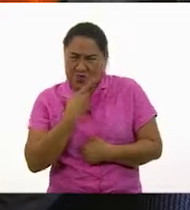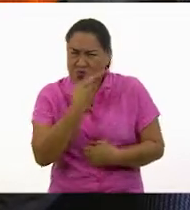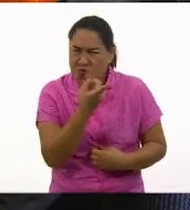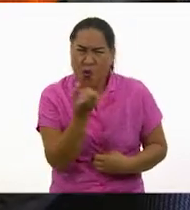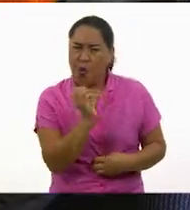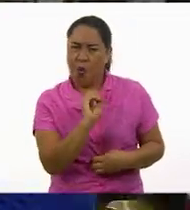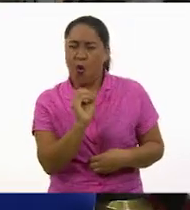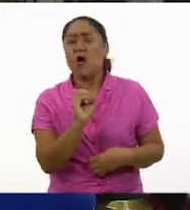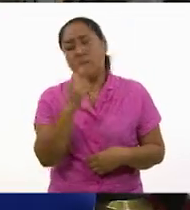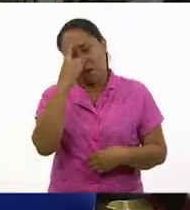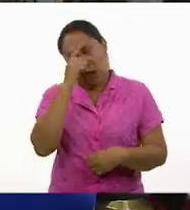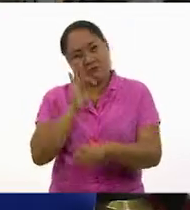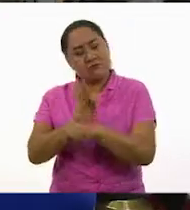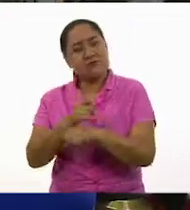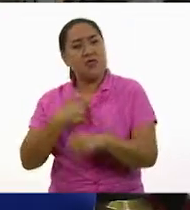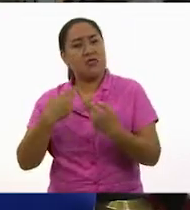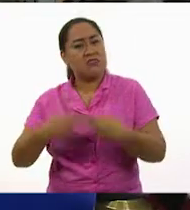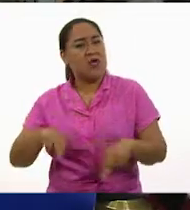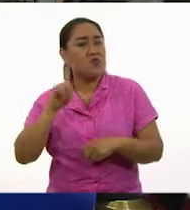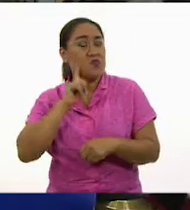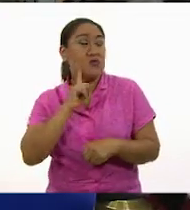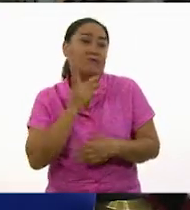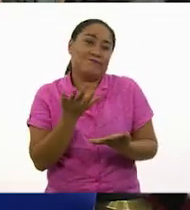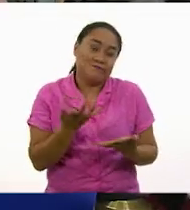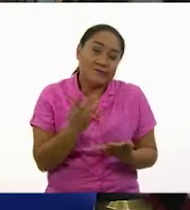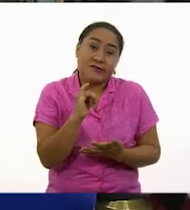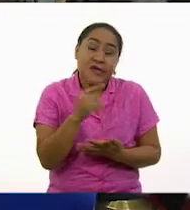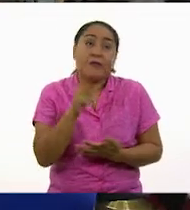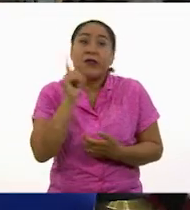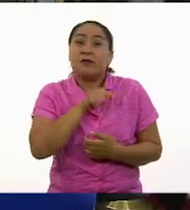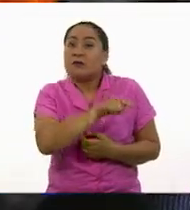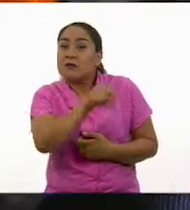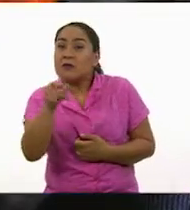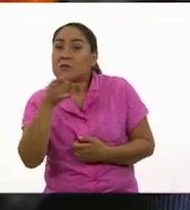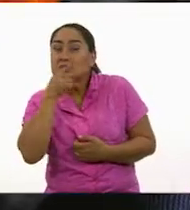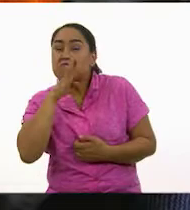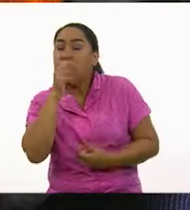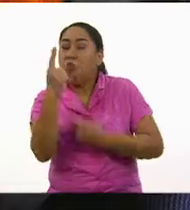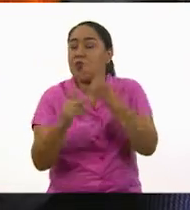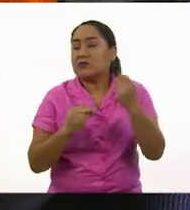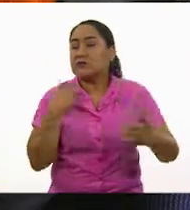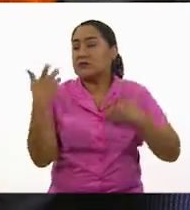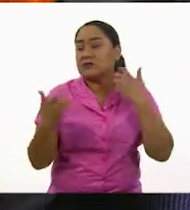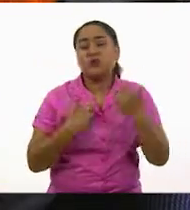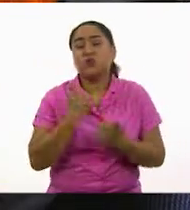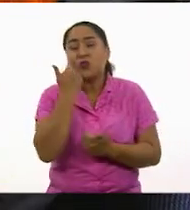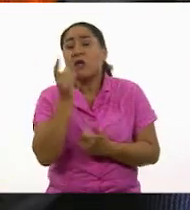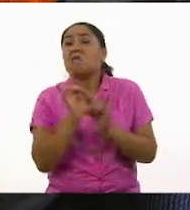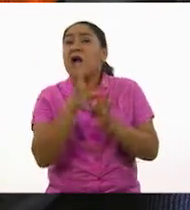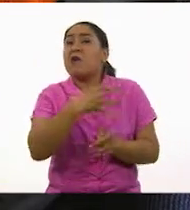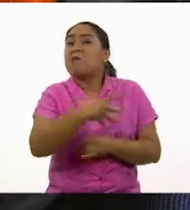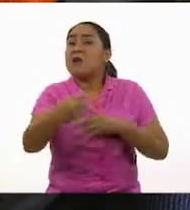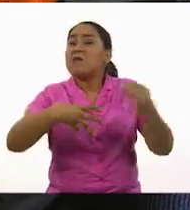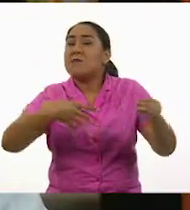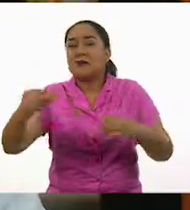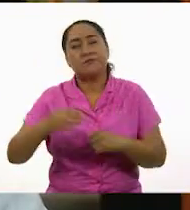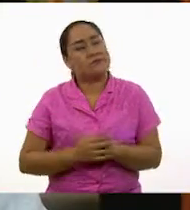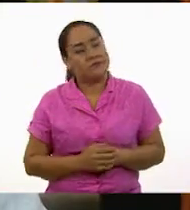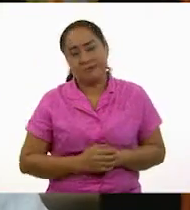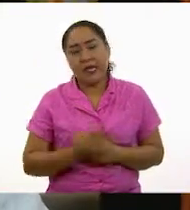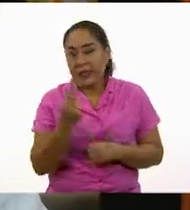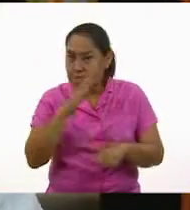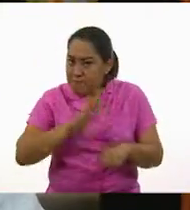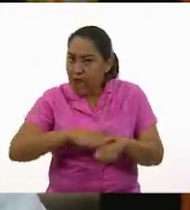bien de Lupita. Pues sí, pero ahora los papás ya no quieren traer a sus hijos a la escuela por temor al contagio. Si conocieran más sobre